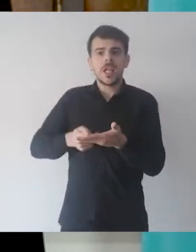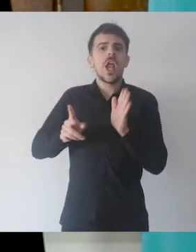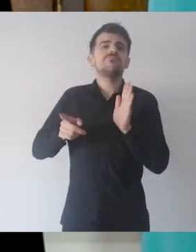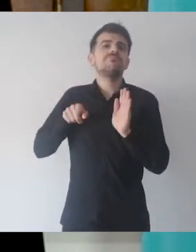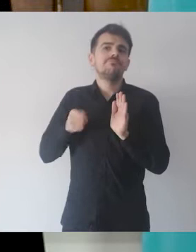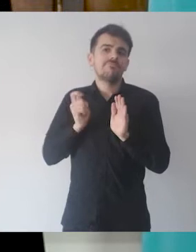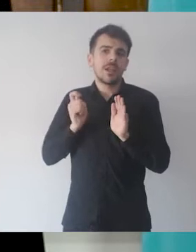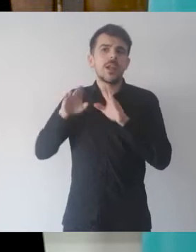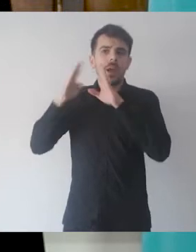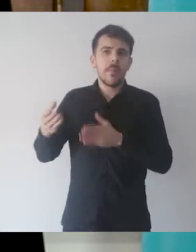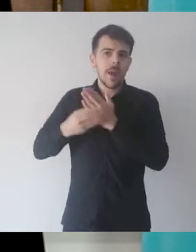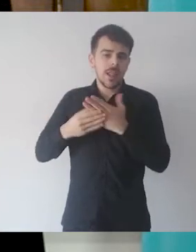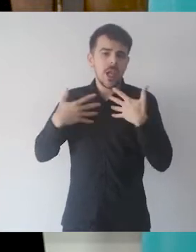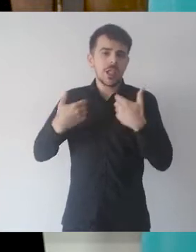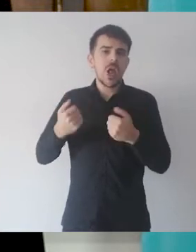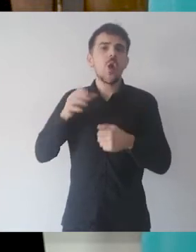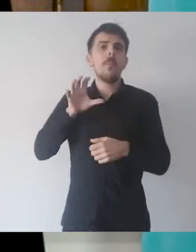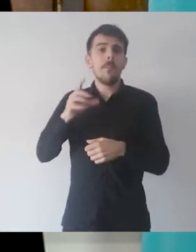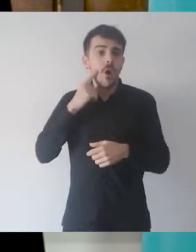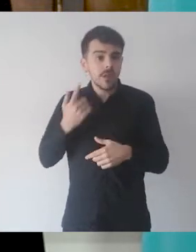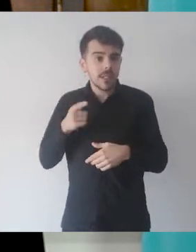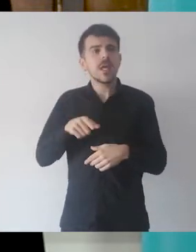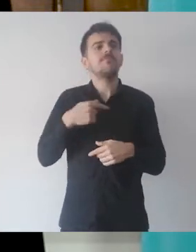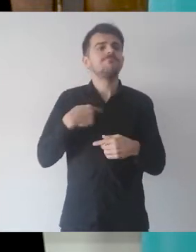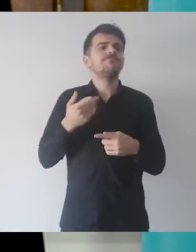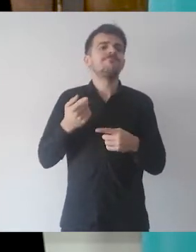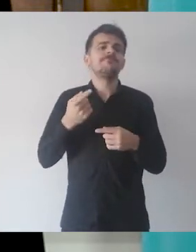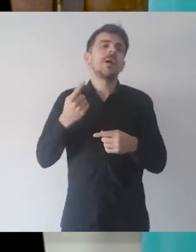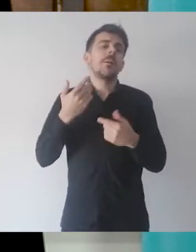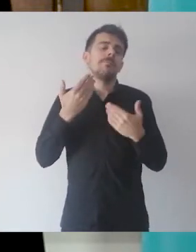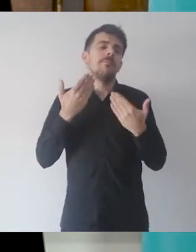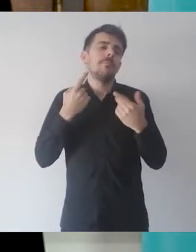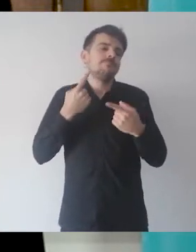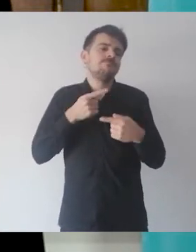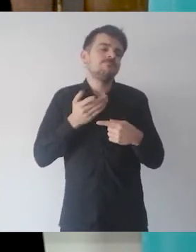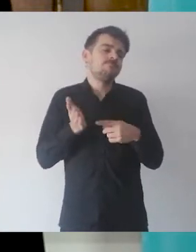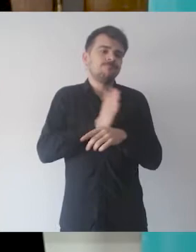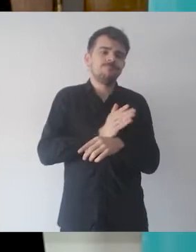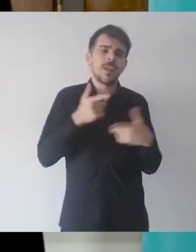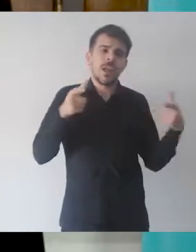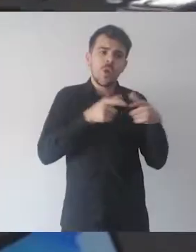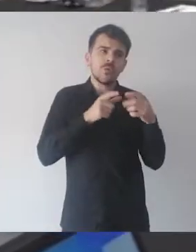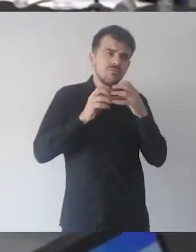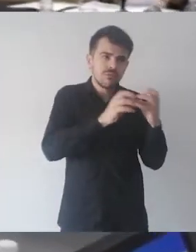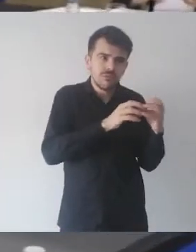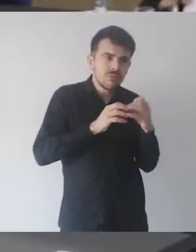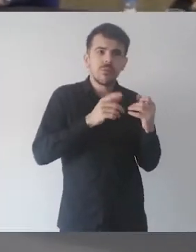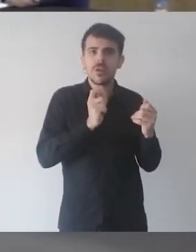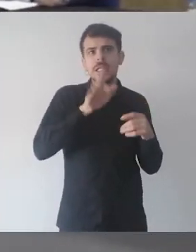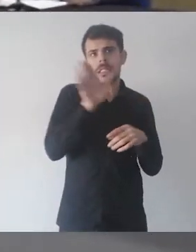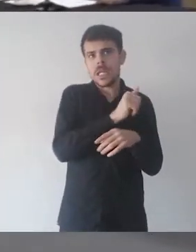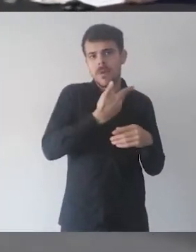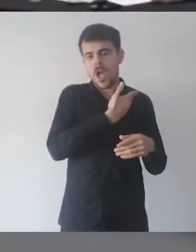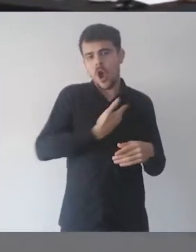tras una reunión convocada por el Gobierno Provincial donde el Intendente Dambal mantuvo un encuentro con el Gobernador